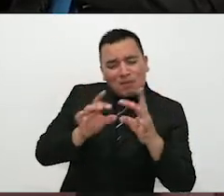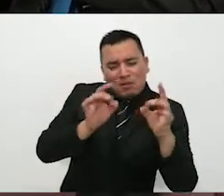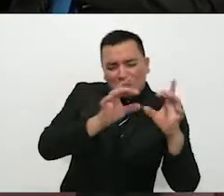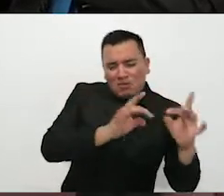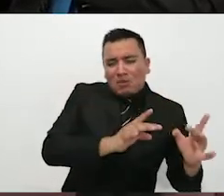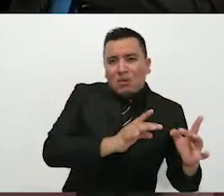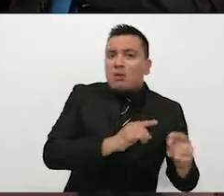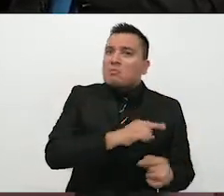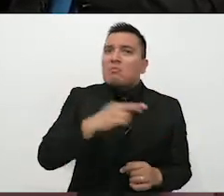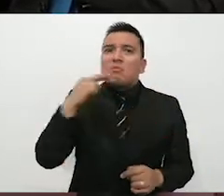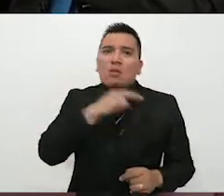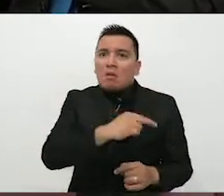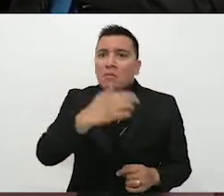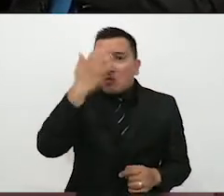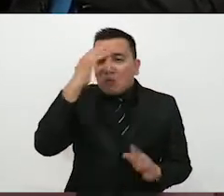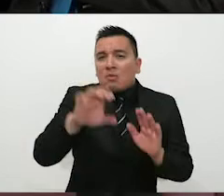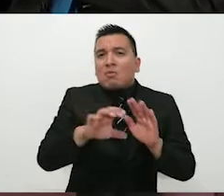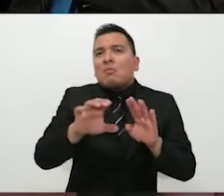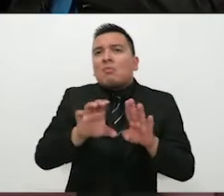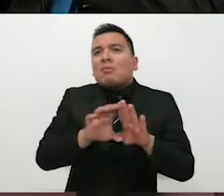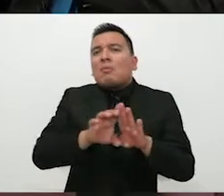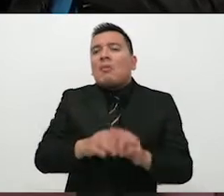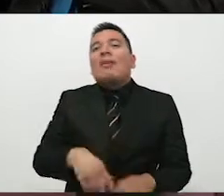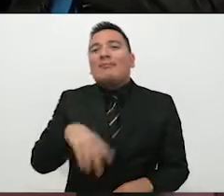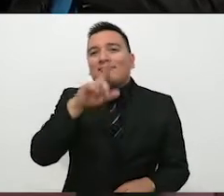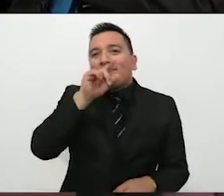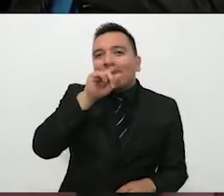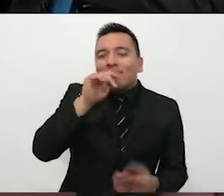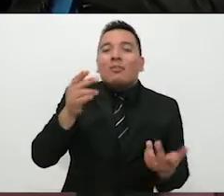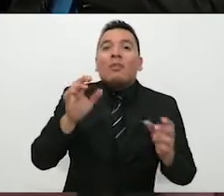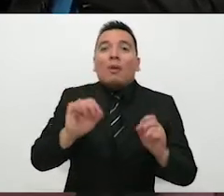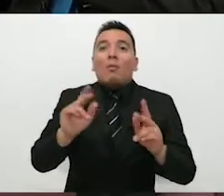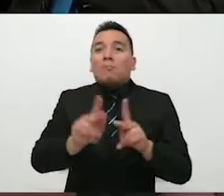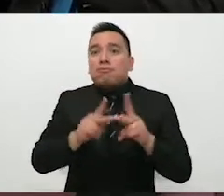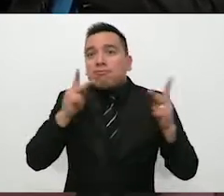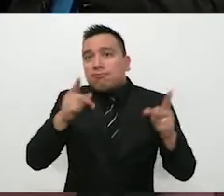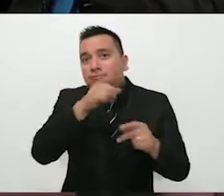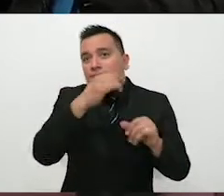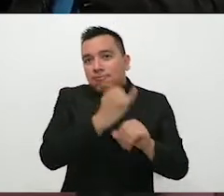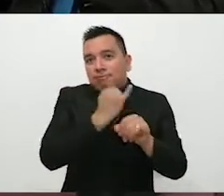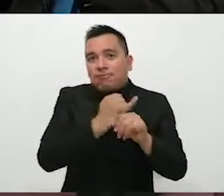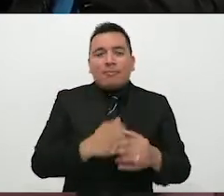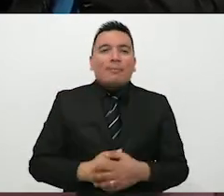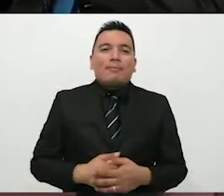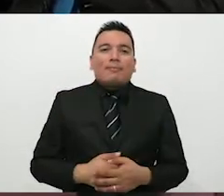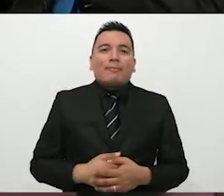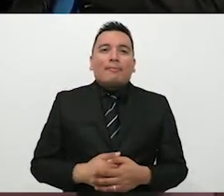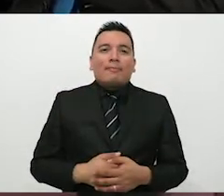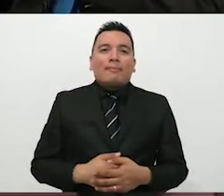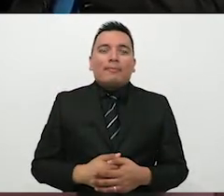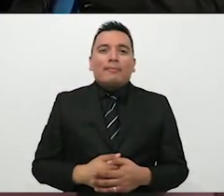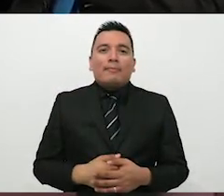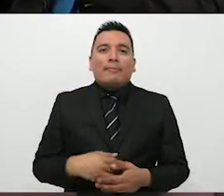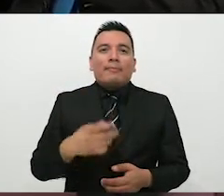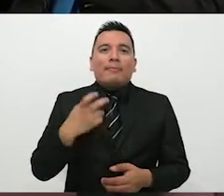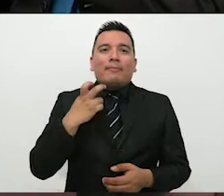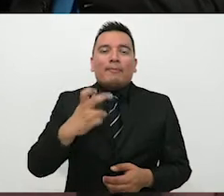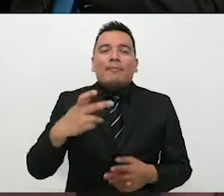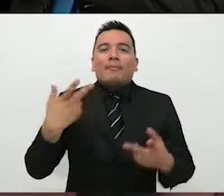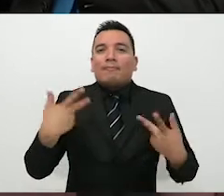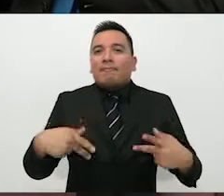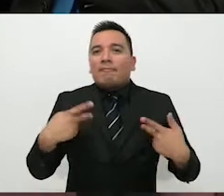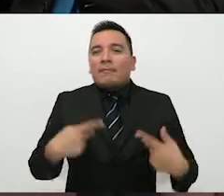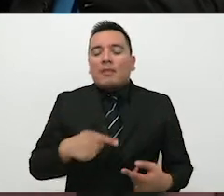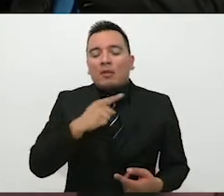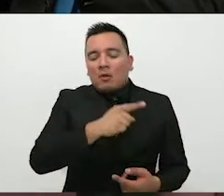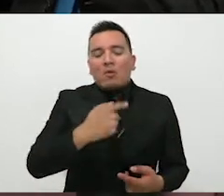cuenta en ese momento por medio de un Twitter, por medio de una nota de un periódico en una plataforma digital. Entonces, eso hace personas